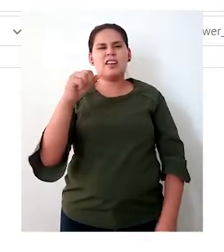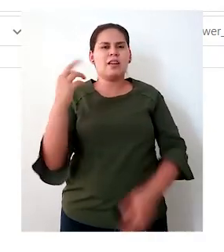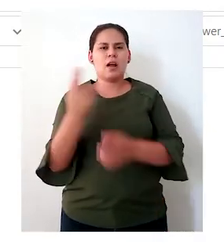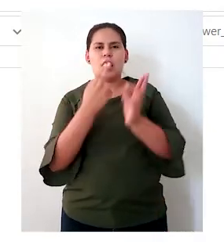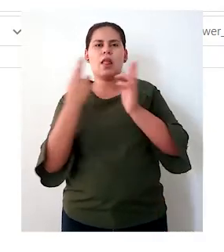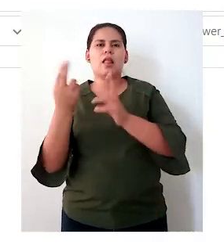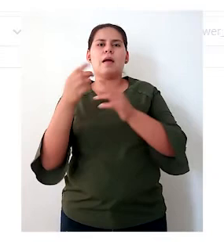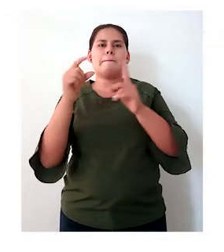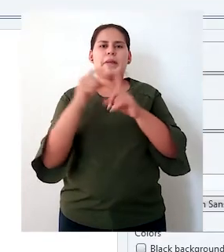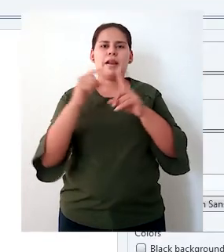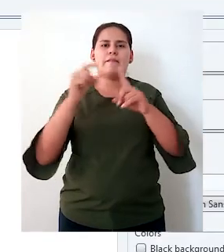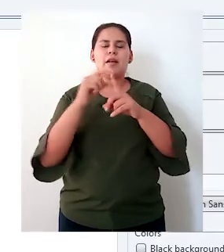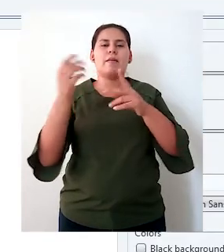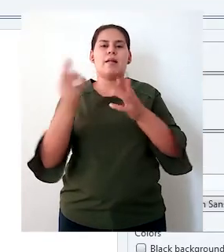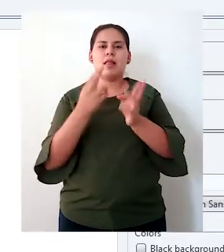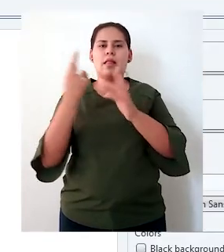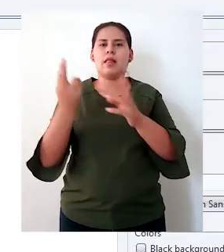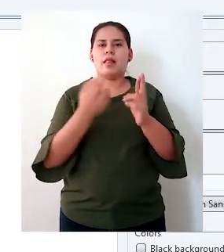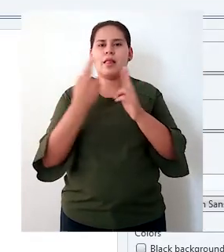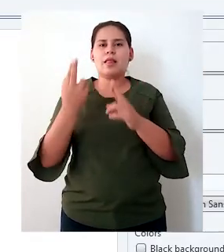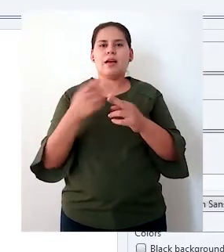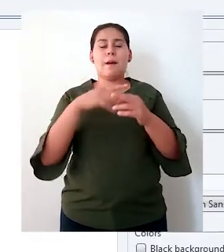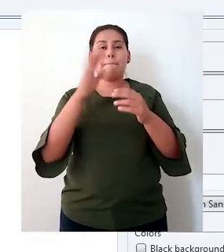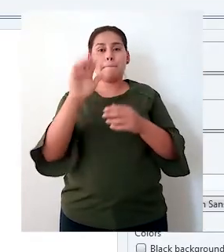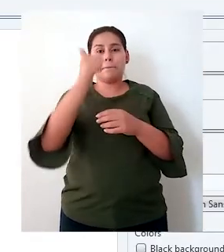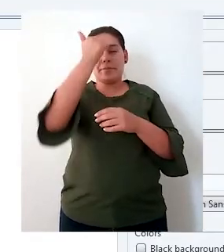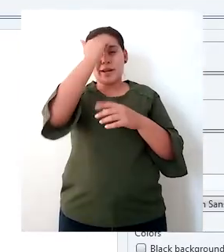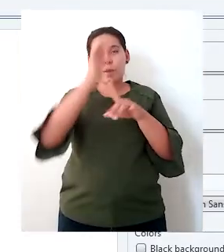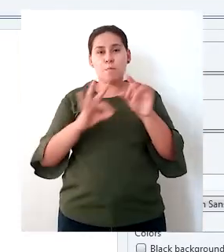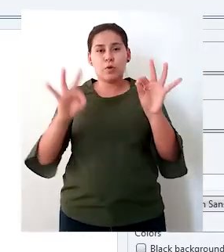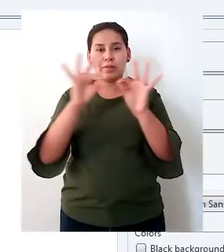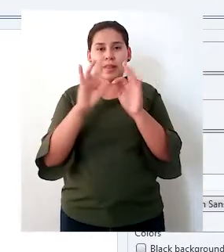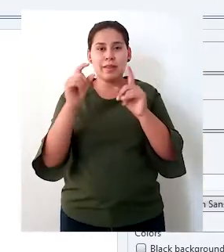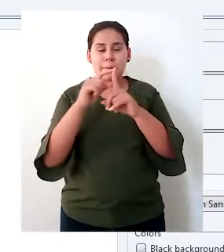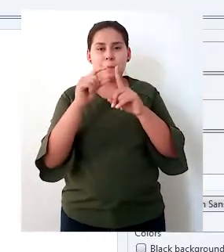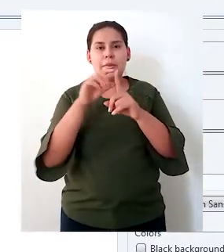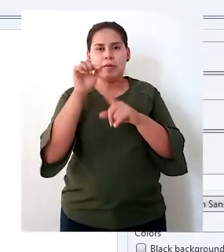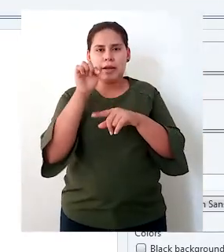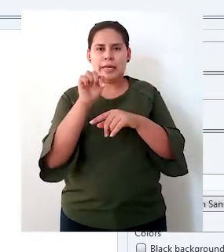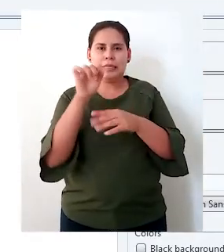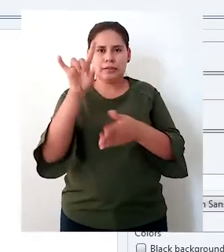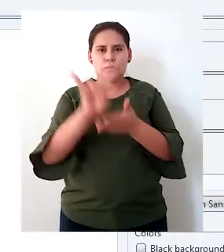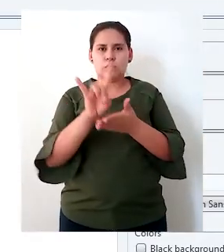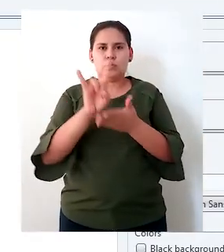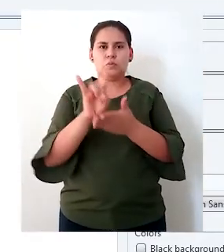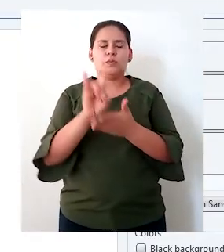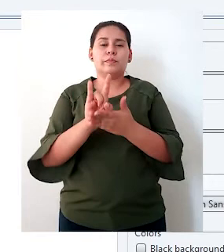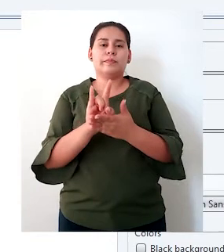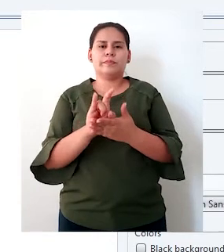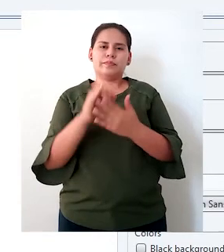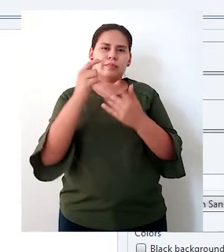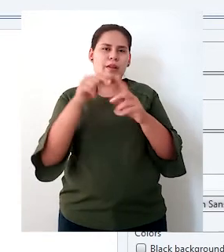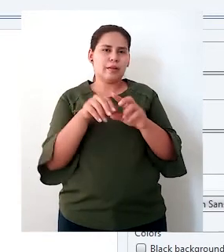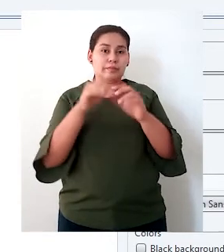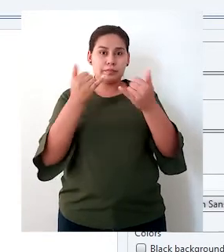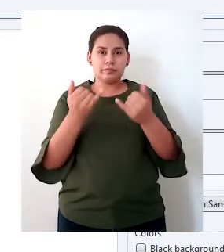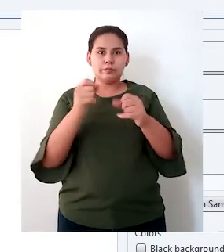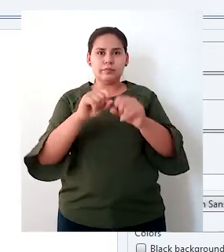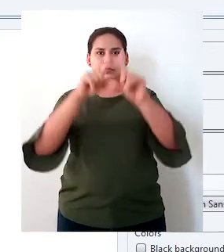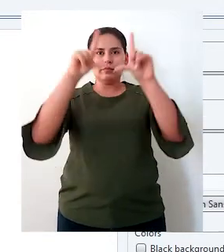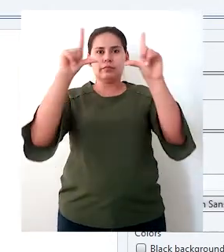los términos más importantes de toda esa información que acabamos de descargar. Esta es la interfaz de